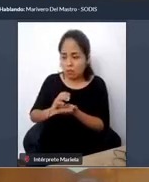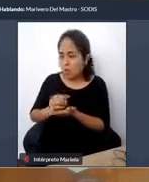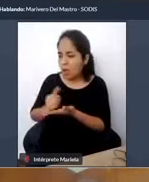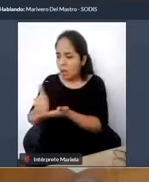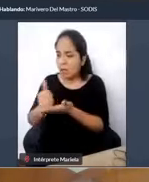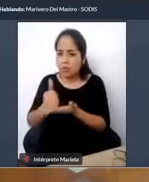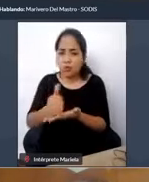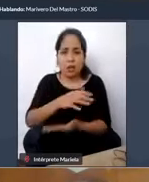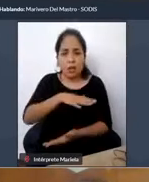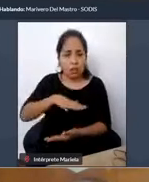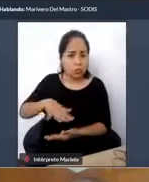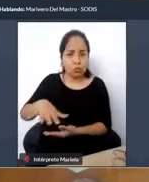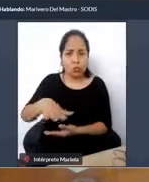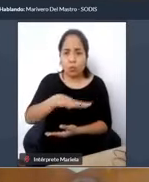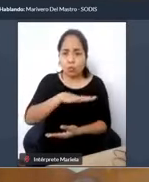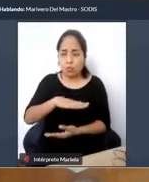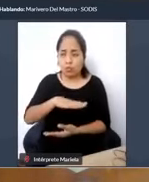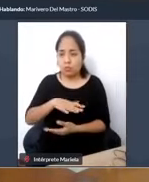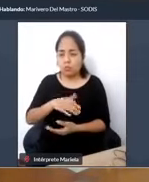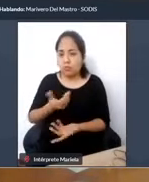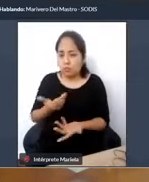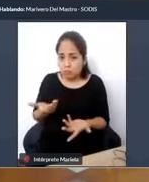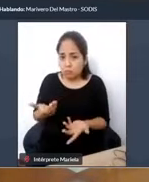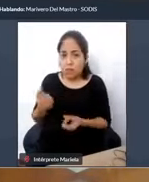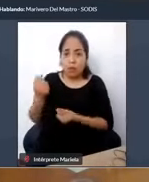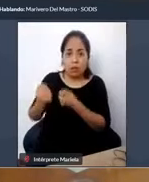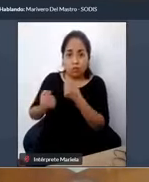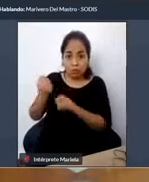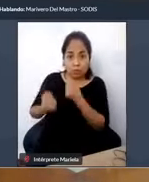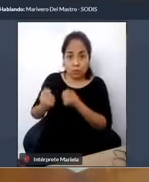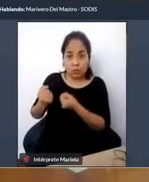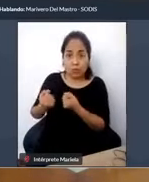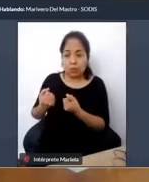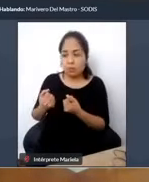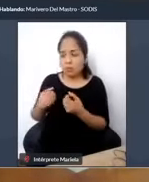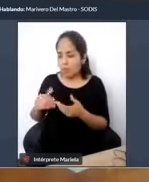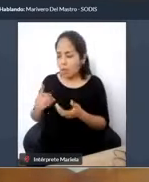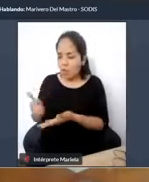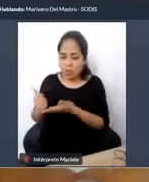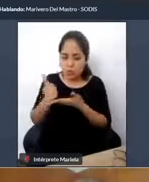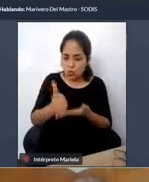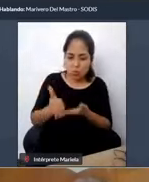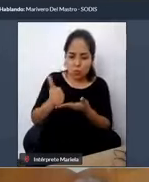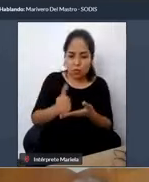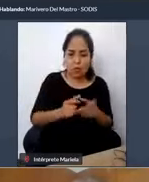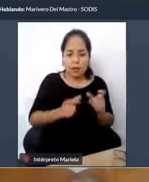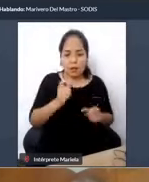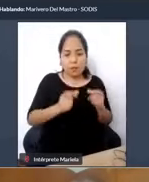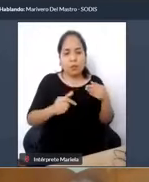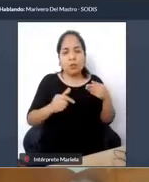puedan vivir de manera independiente, participar en la comunidad, y finalmente aportar a la sociedad.